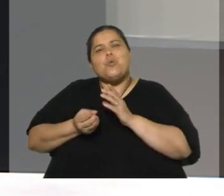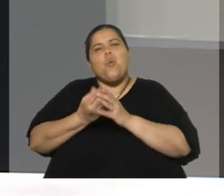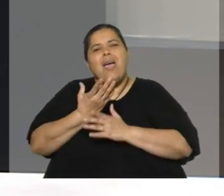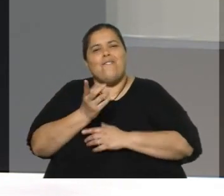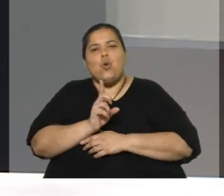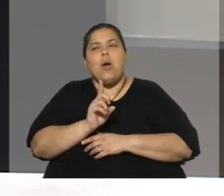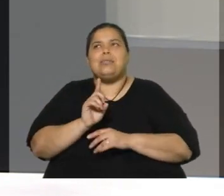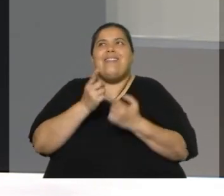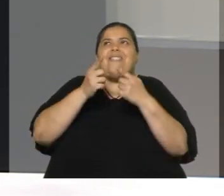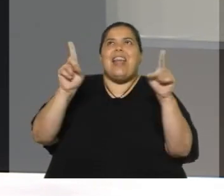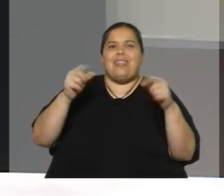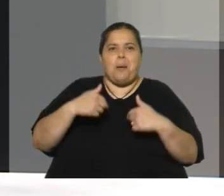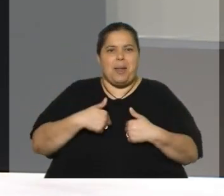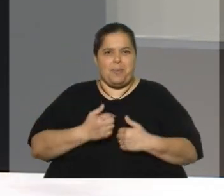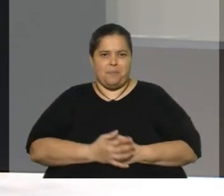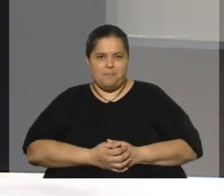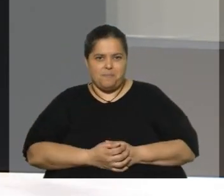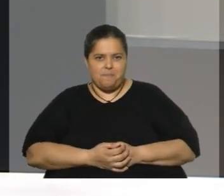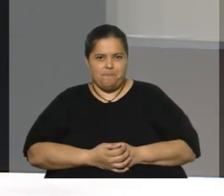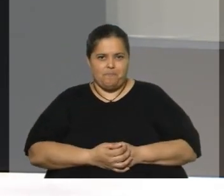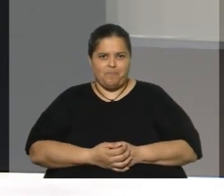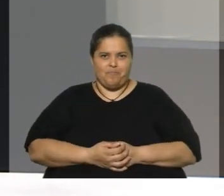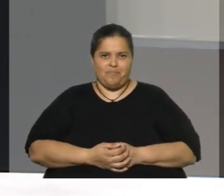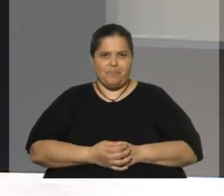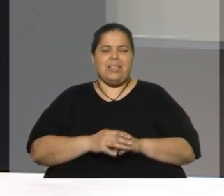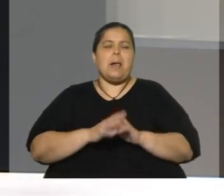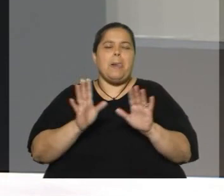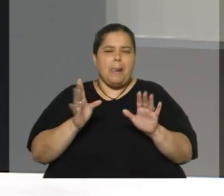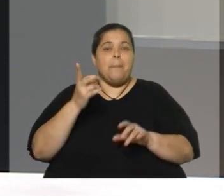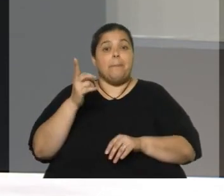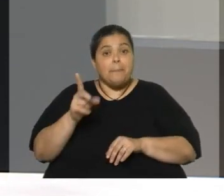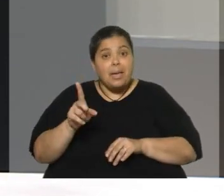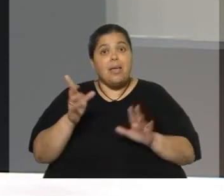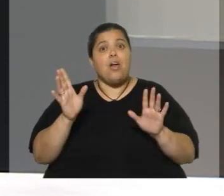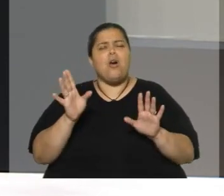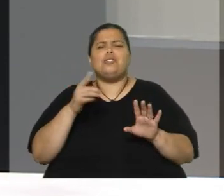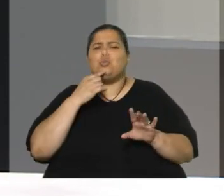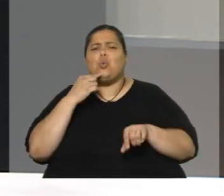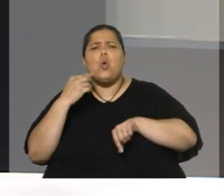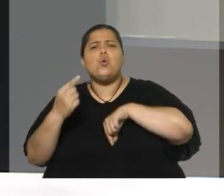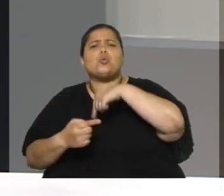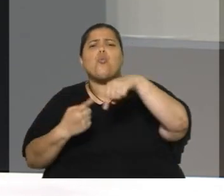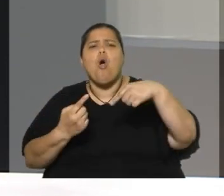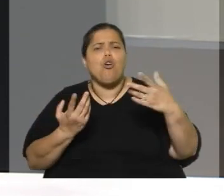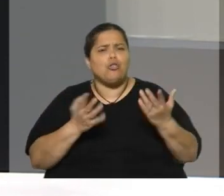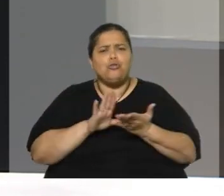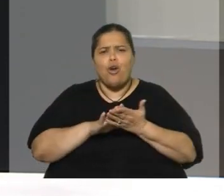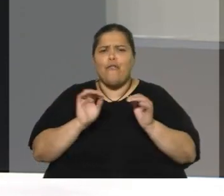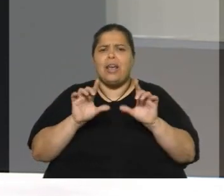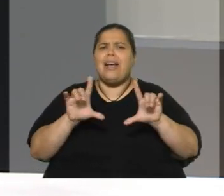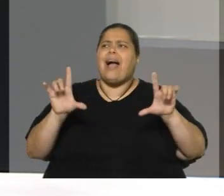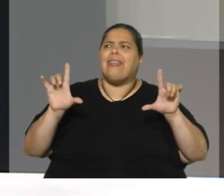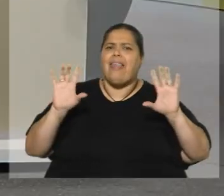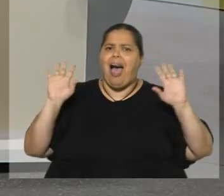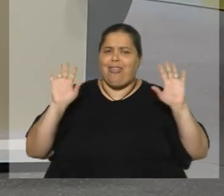ni diferente. Lo que sea rumoreado es un rumor por ahora. Yo te repito... Un rumor